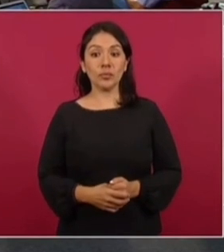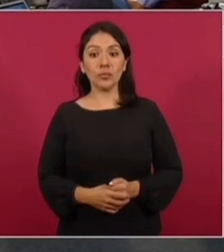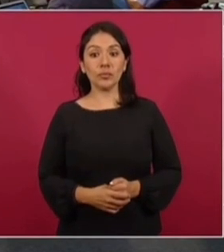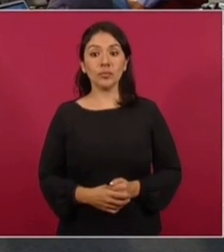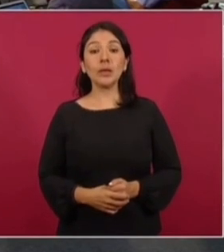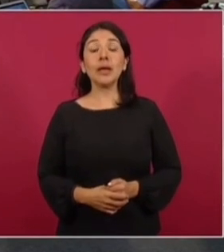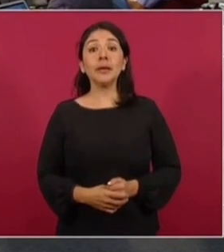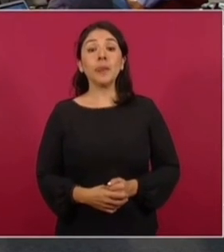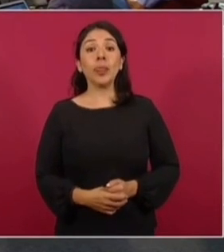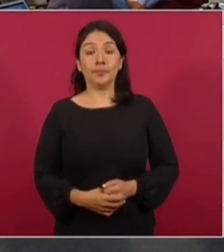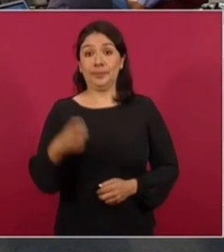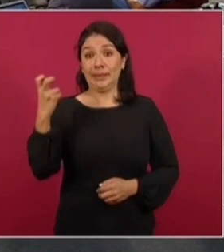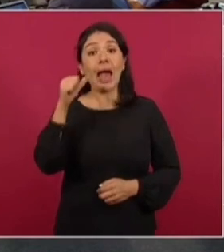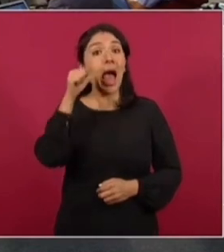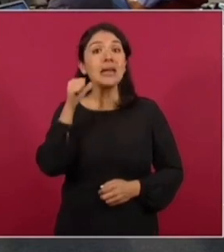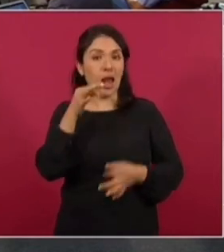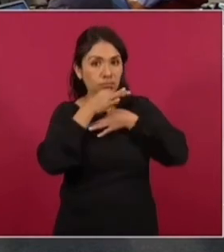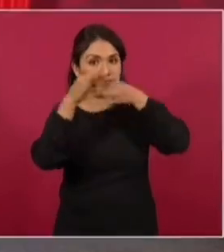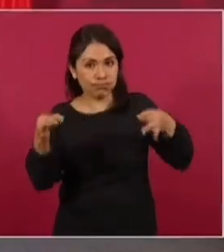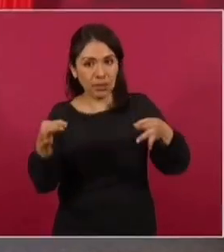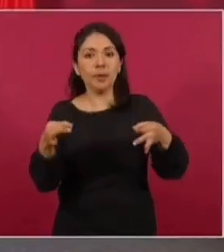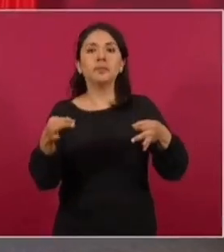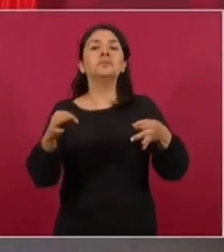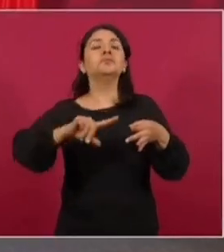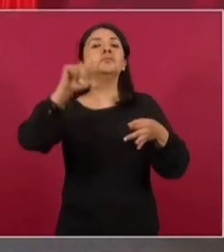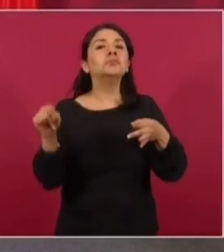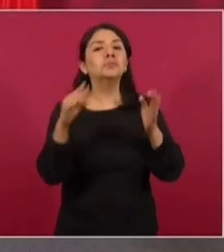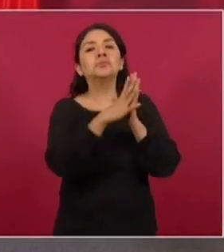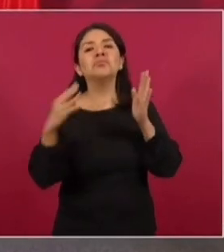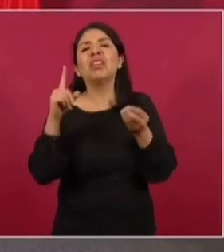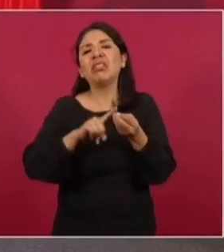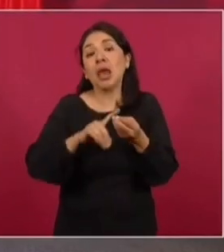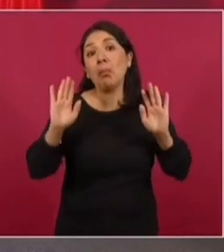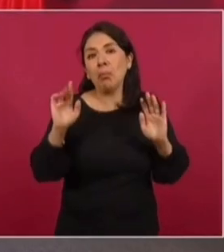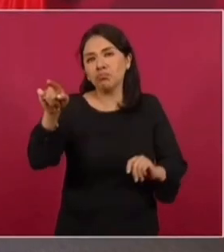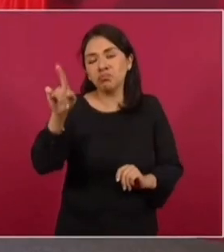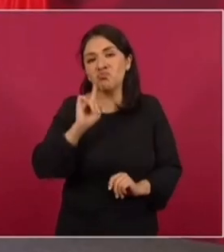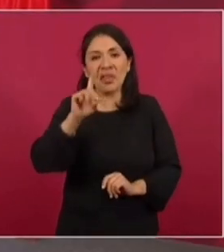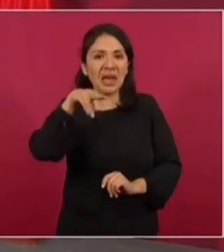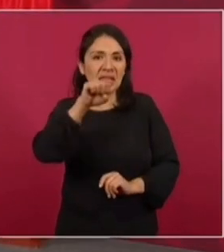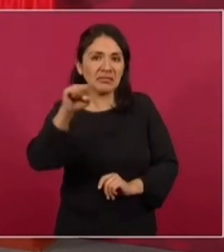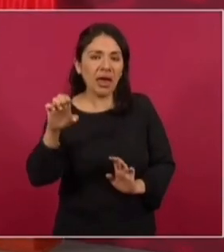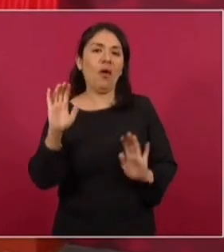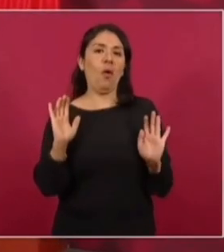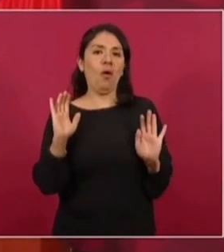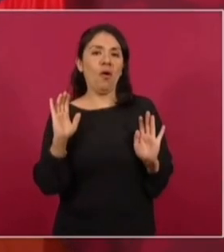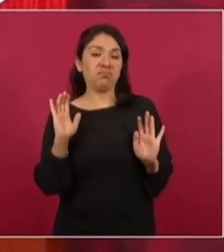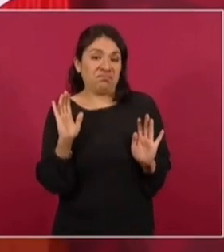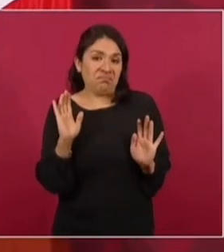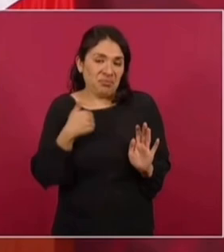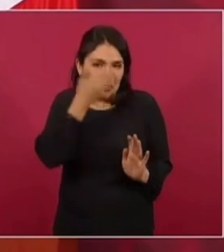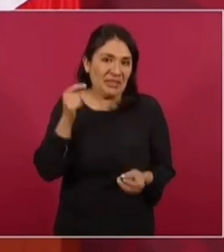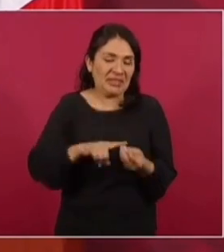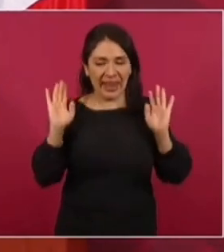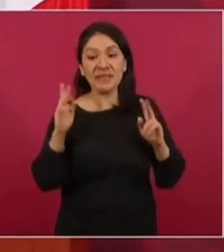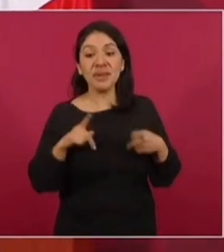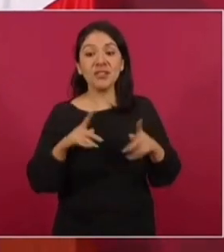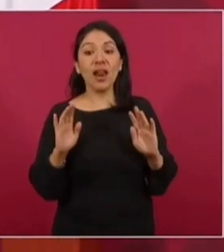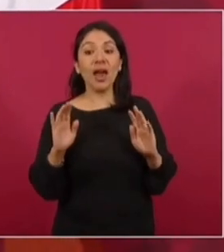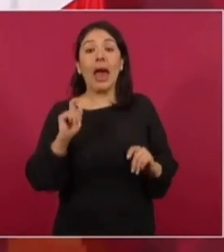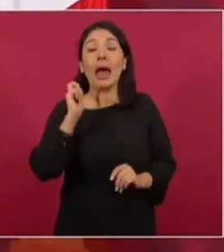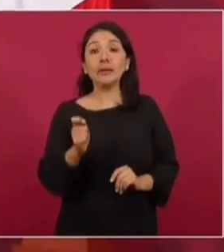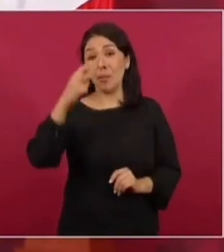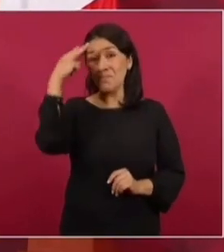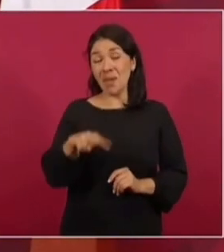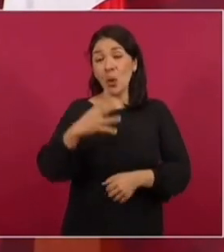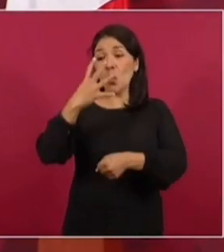Lo que sale ayer y que reproduce, pues no sé, la señora Denise, digo, no, a lo mejor ella no, pero de que